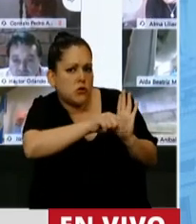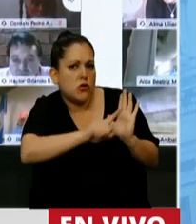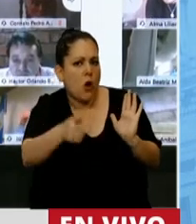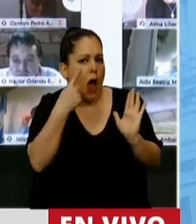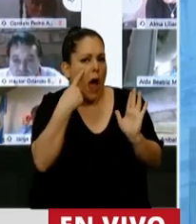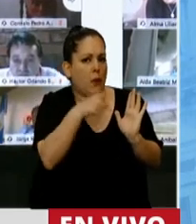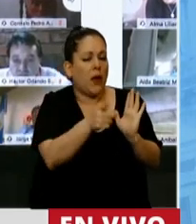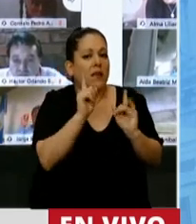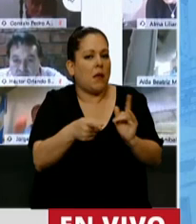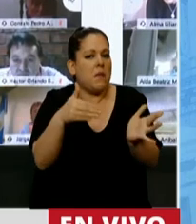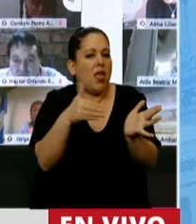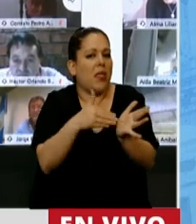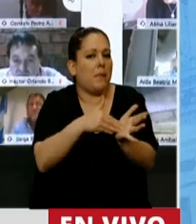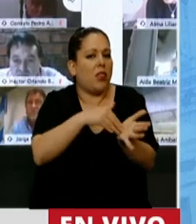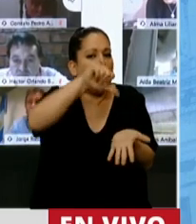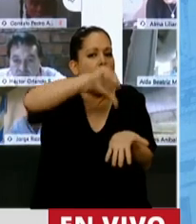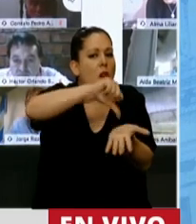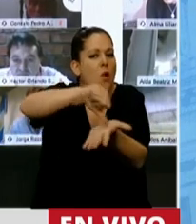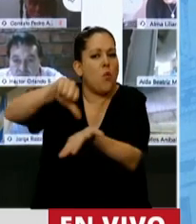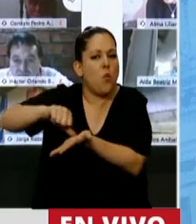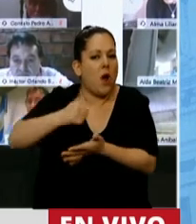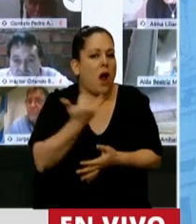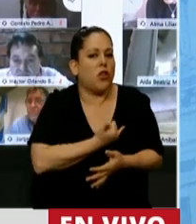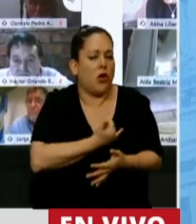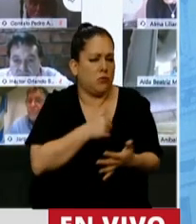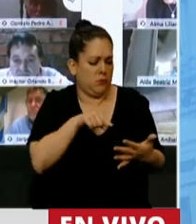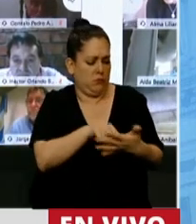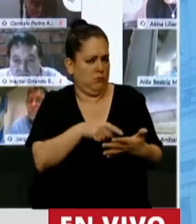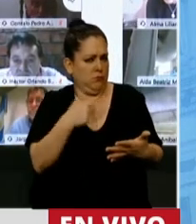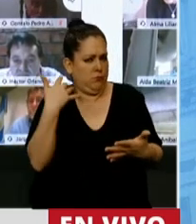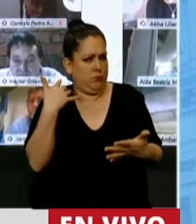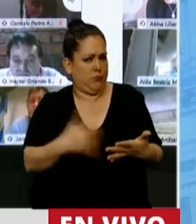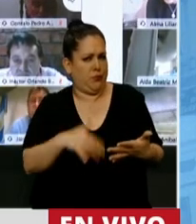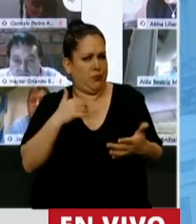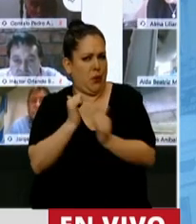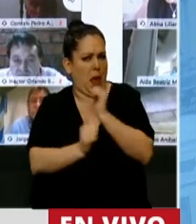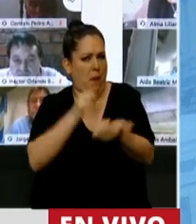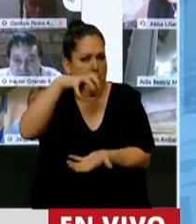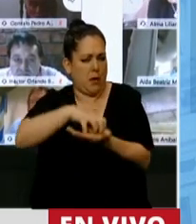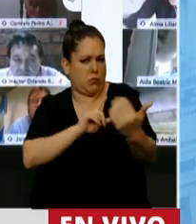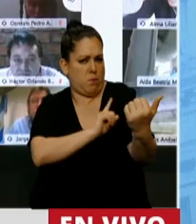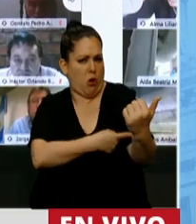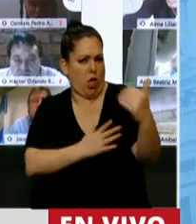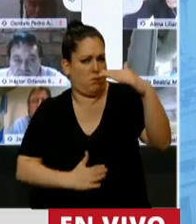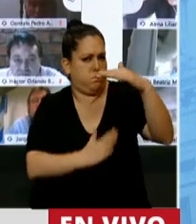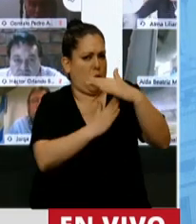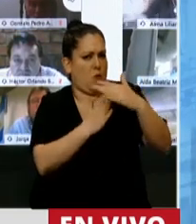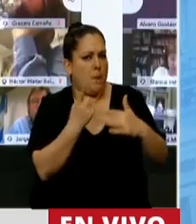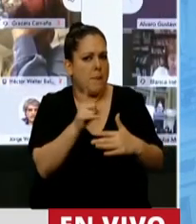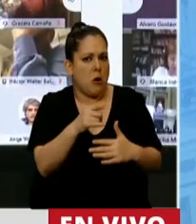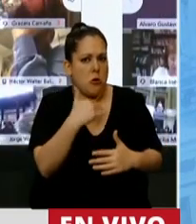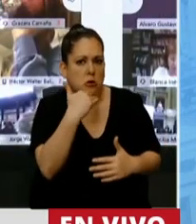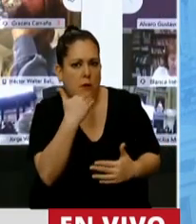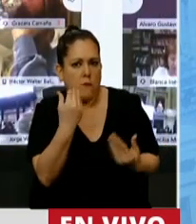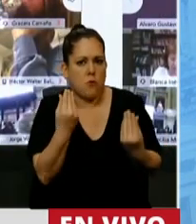en qué zona geográfica estarán ubicadas. Un poder impresionante que va a tener esta corporación, que no sabemos cómo se va a